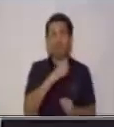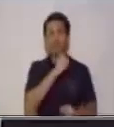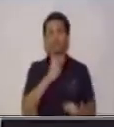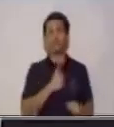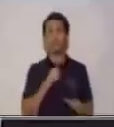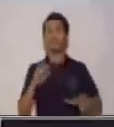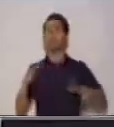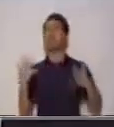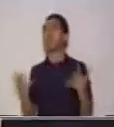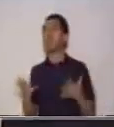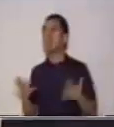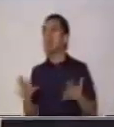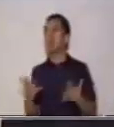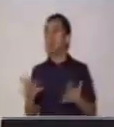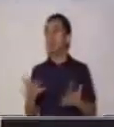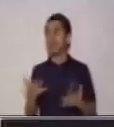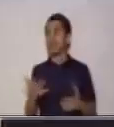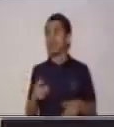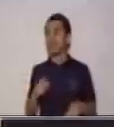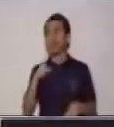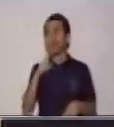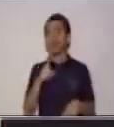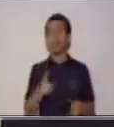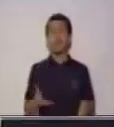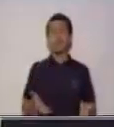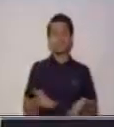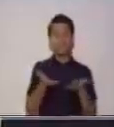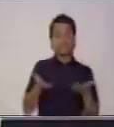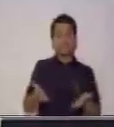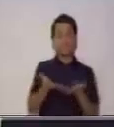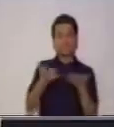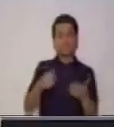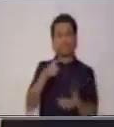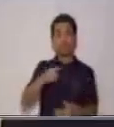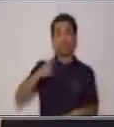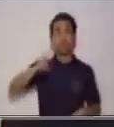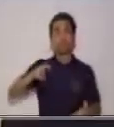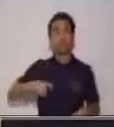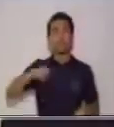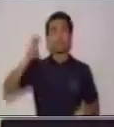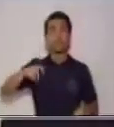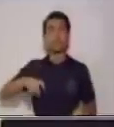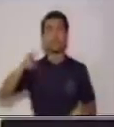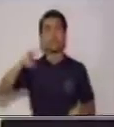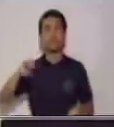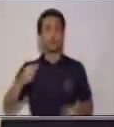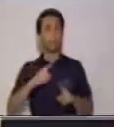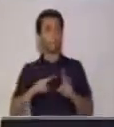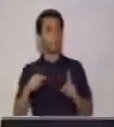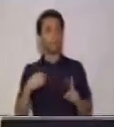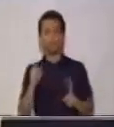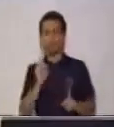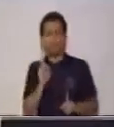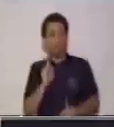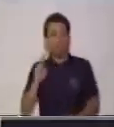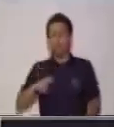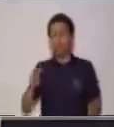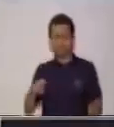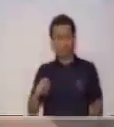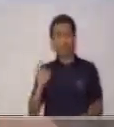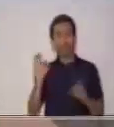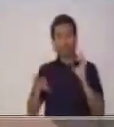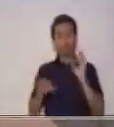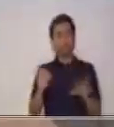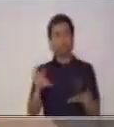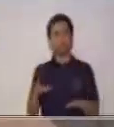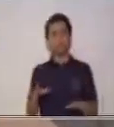provocar en el fondo es una necesidad que no tengo. ¿Sí? Si alguien tiene